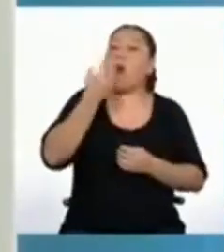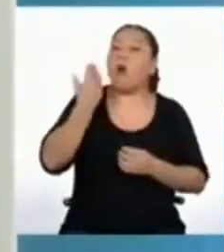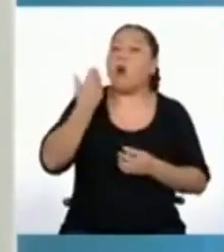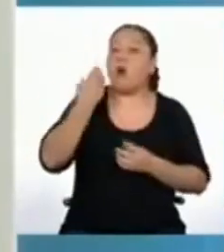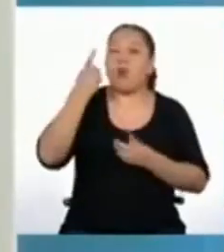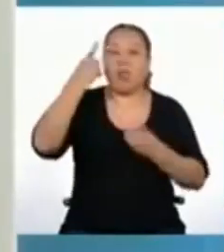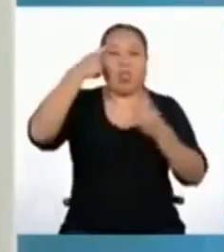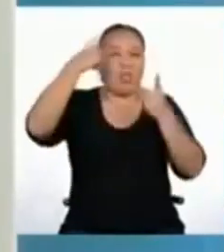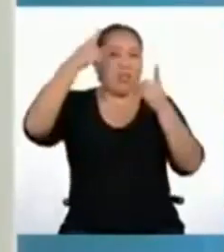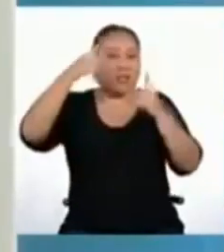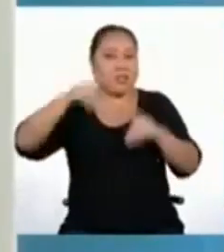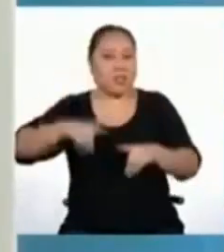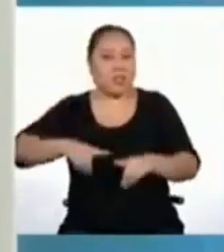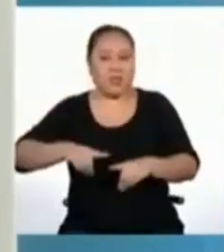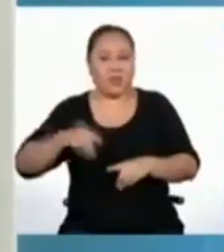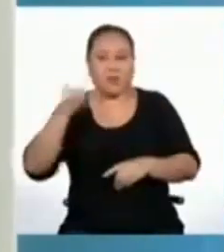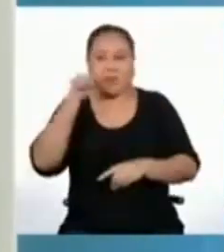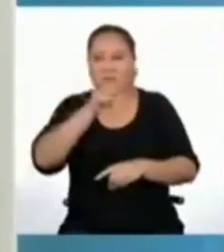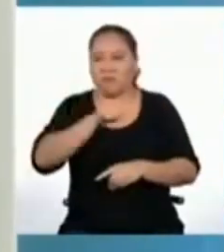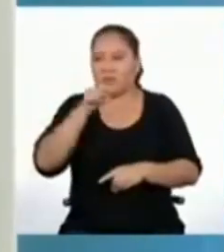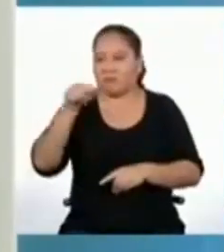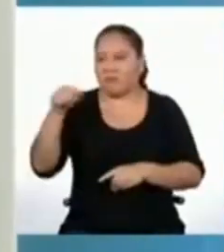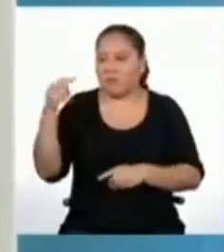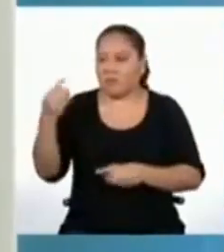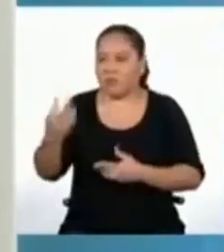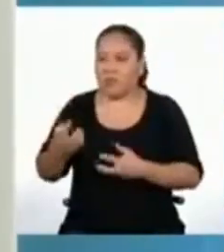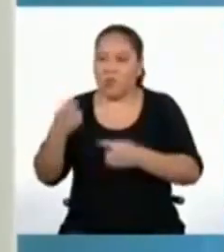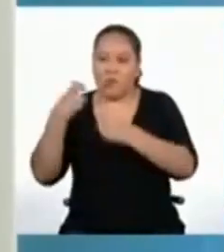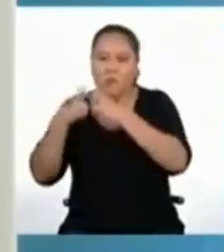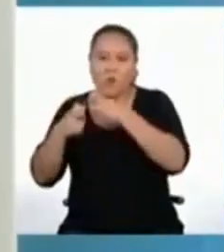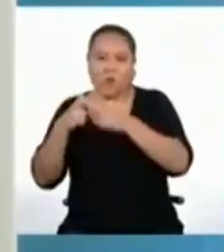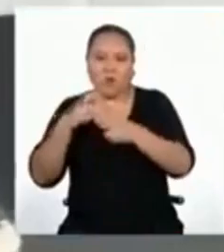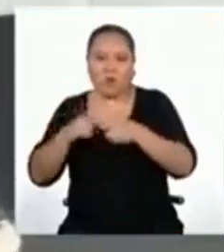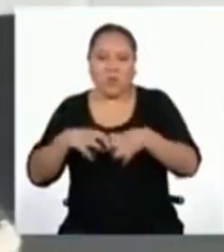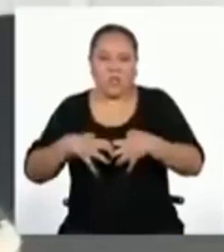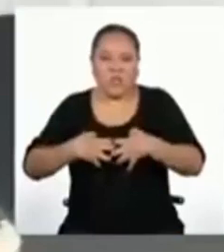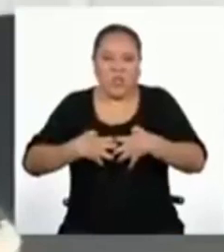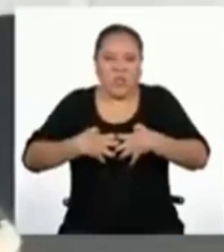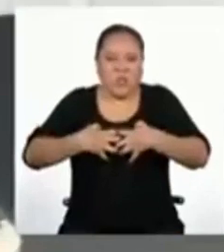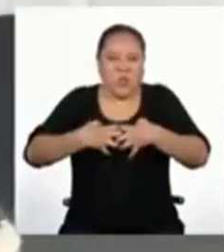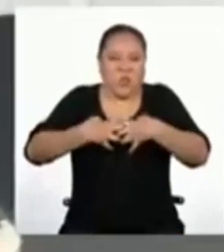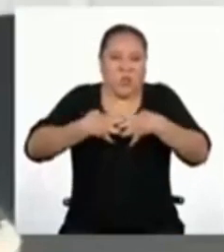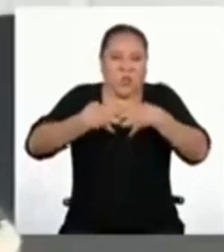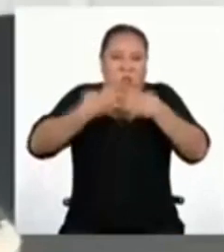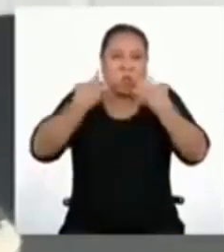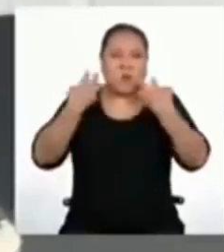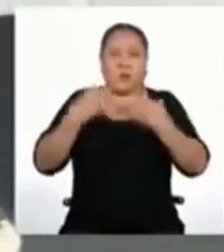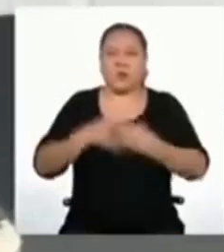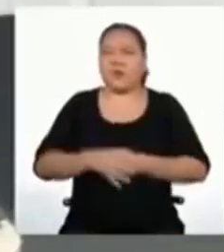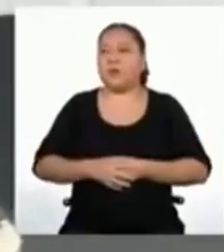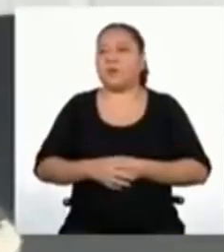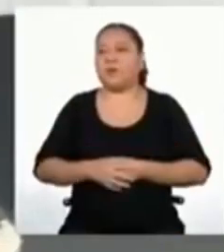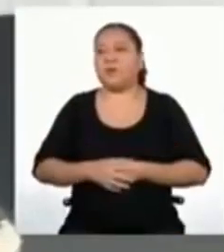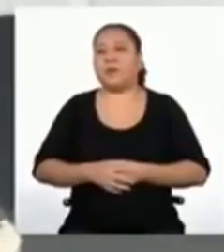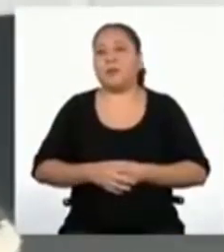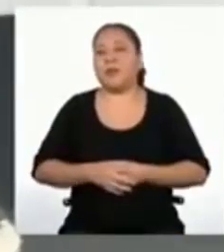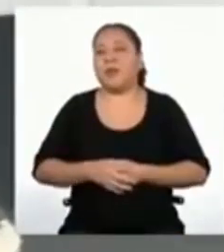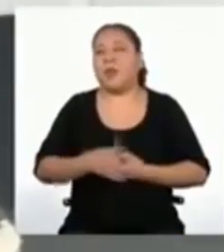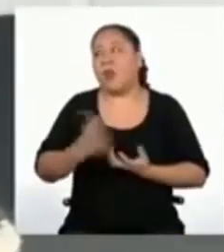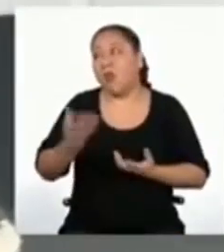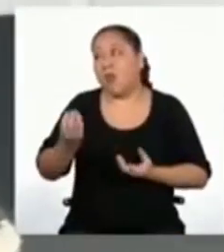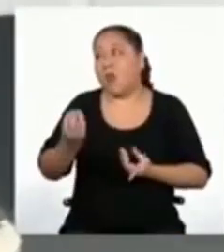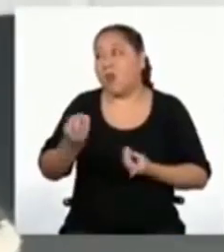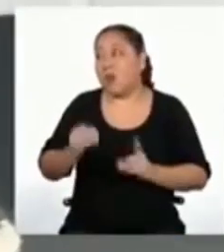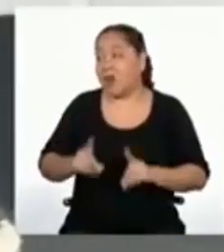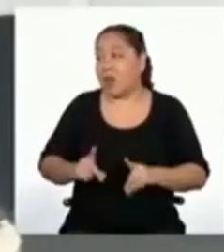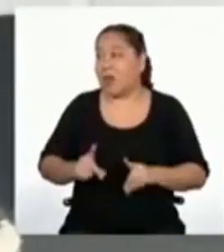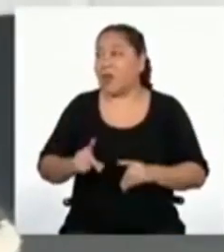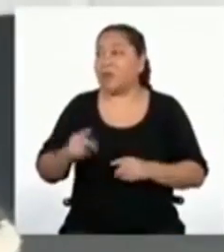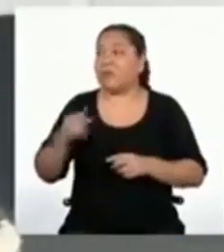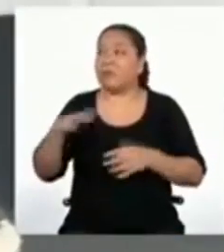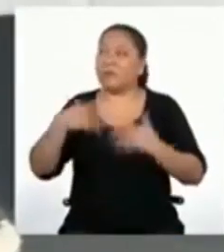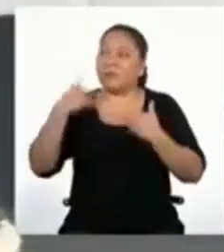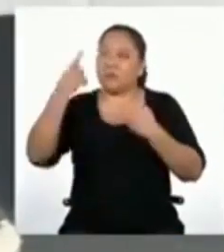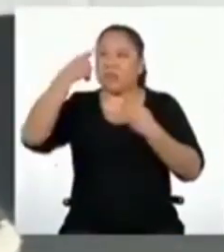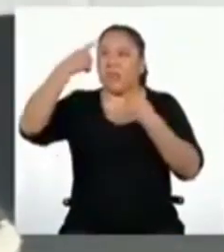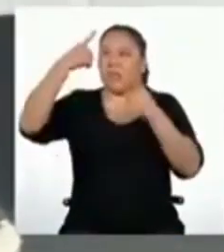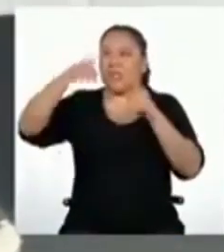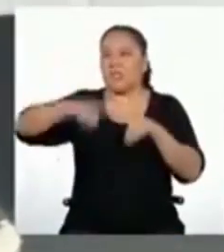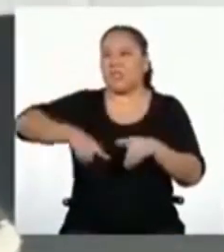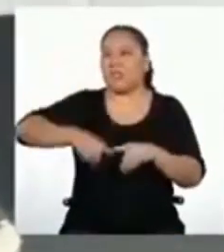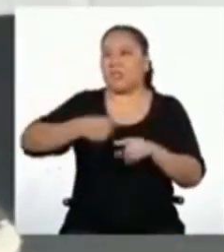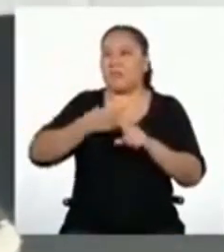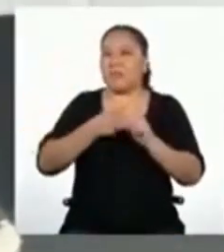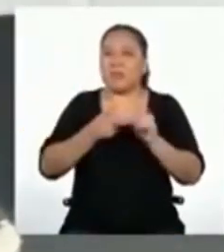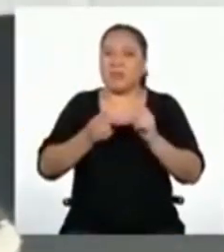ante los eventos que sentimos que nos desbordan. Bueno, podemos decidir, pero como dice, hay